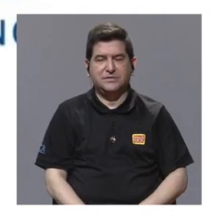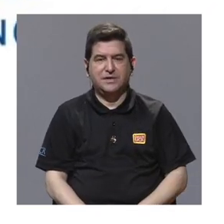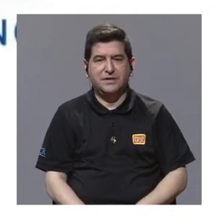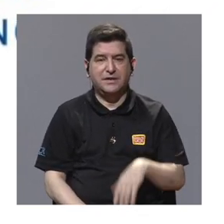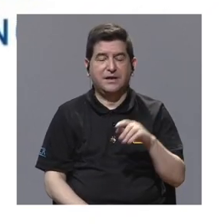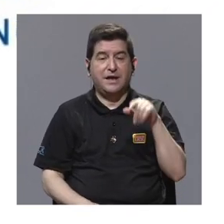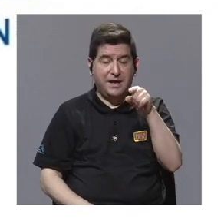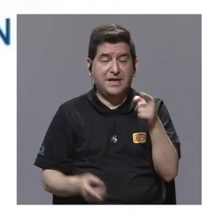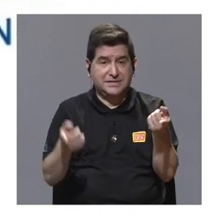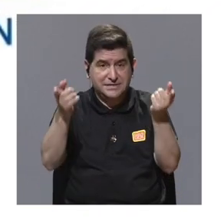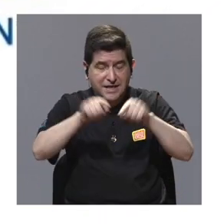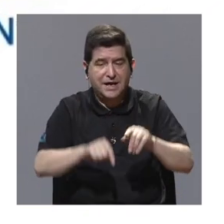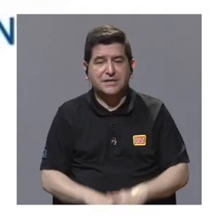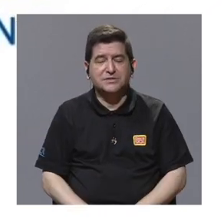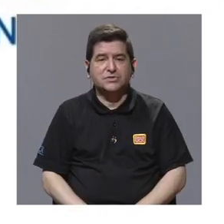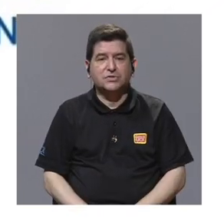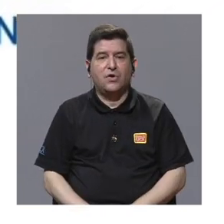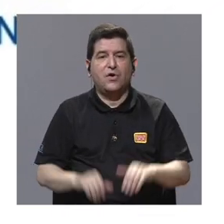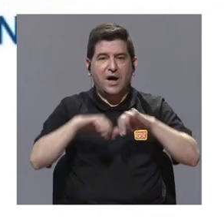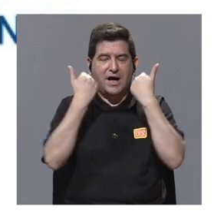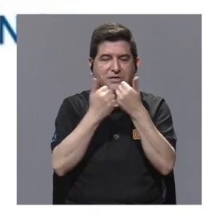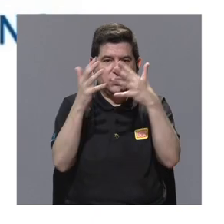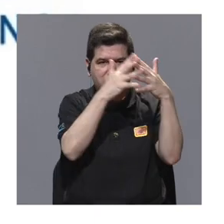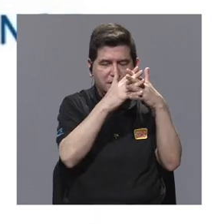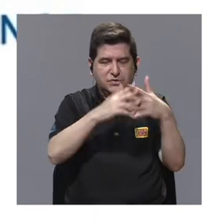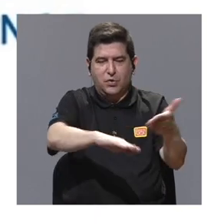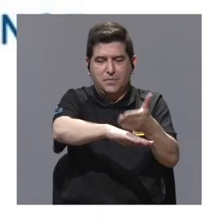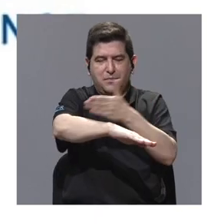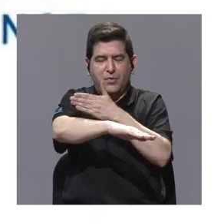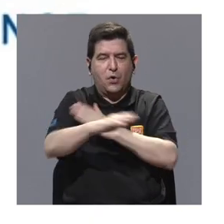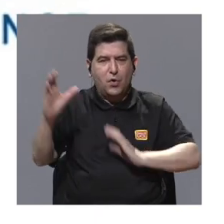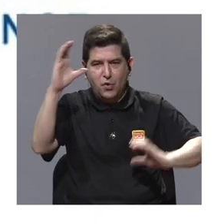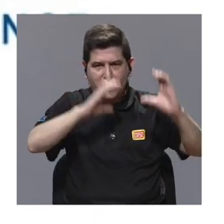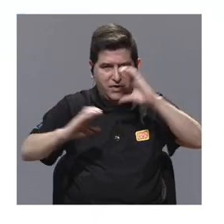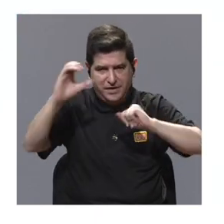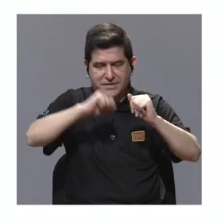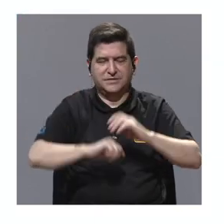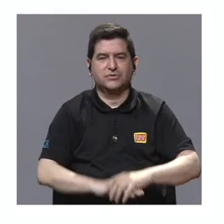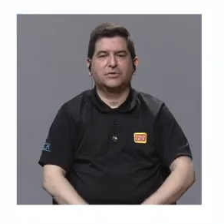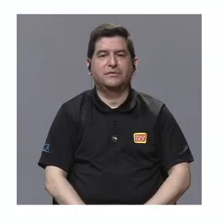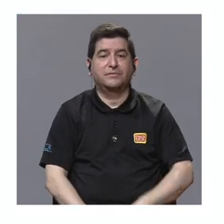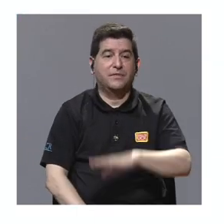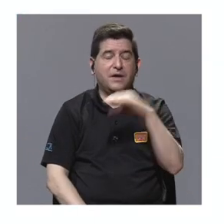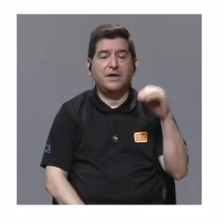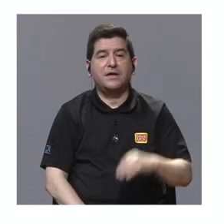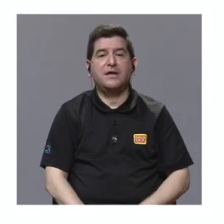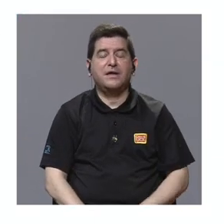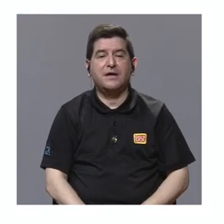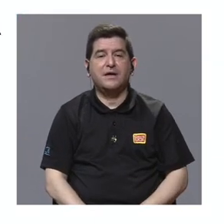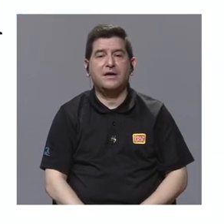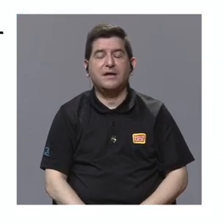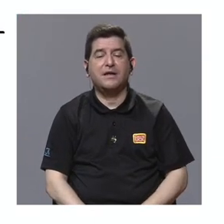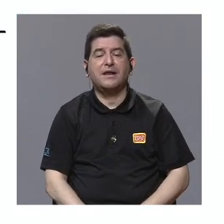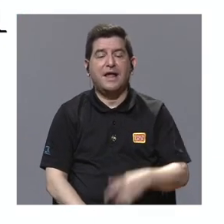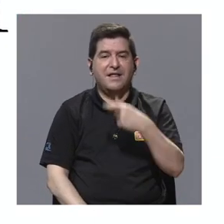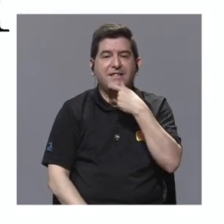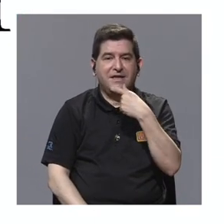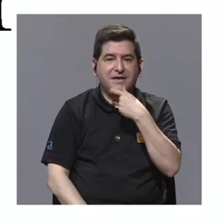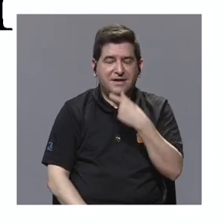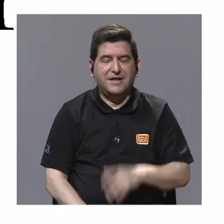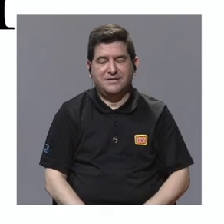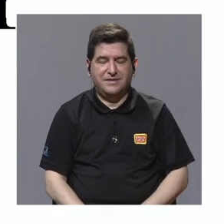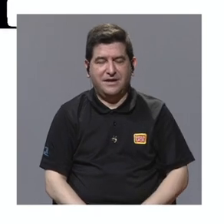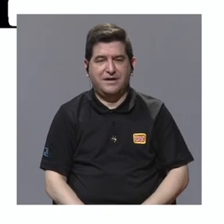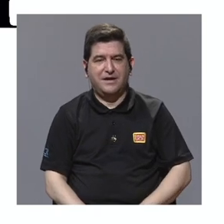of Science, la Asociación Estadounidense para el Avance de la Ciencia o G.A.S. y la Royal Society del Reino Unido. Ellos